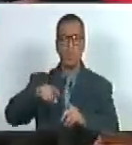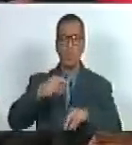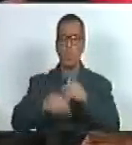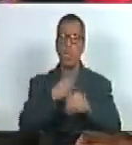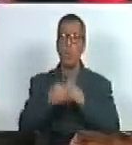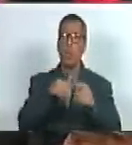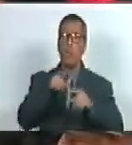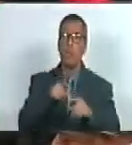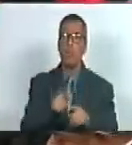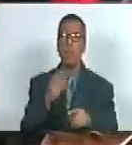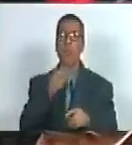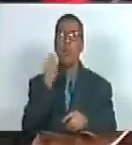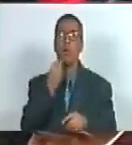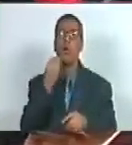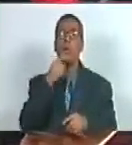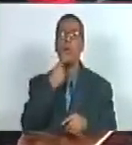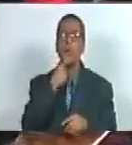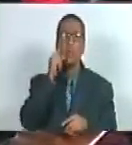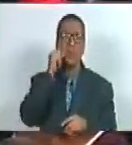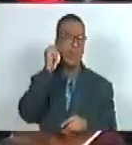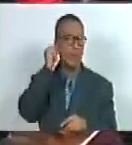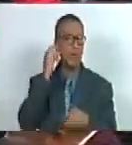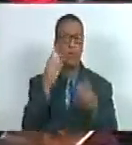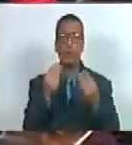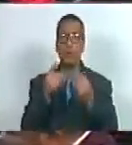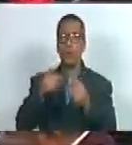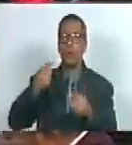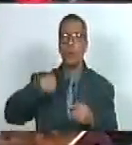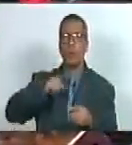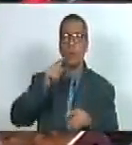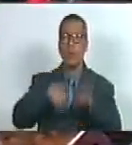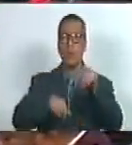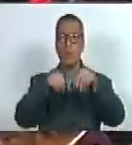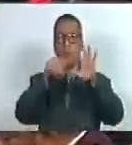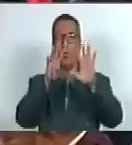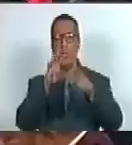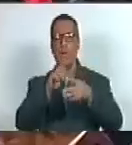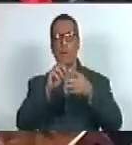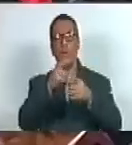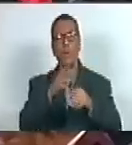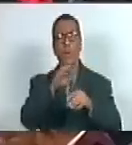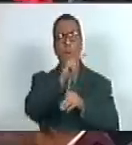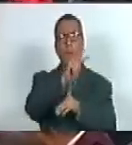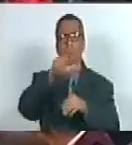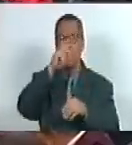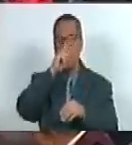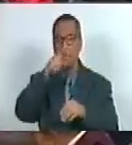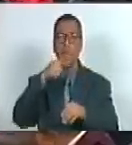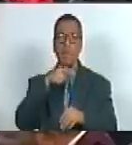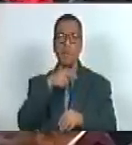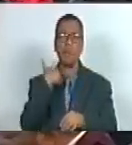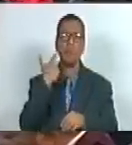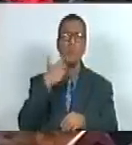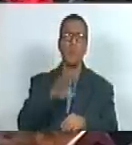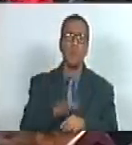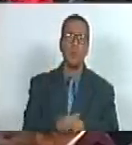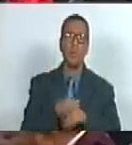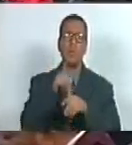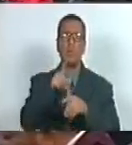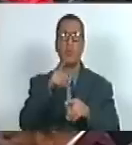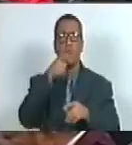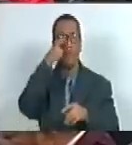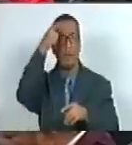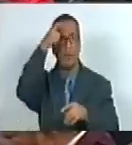sido víctimas los jóvenes las jóvenes muchos de ellos tenían entre 19 y 23 años quienes fallecieron de los estados